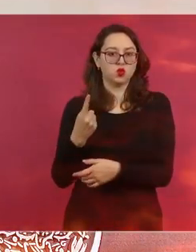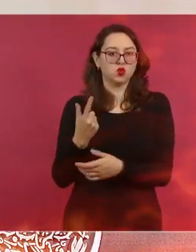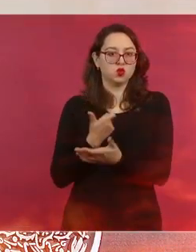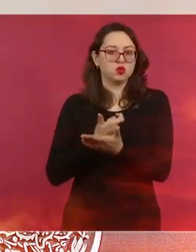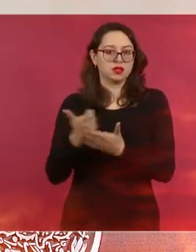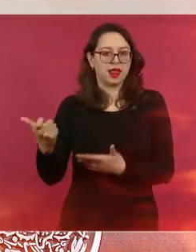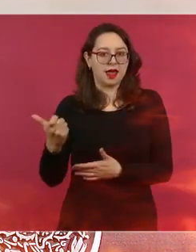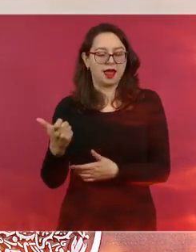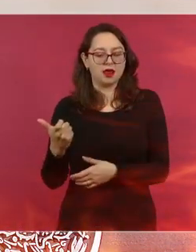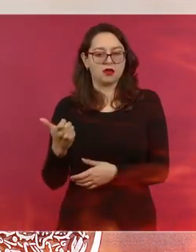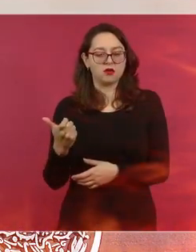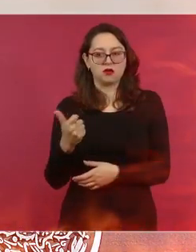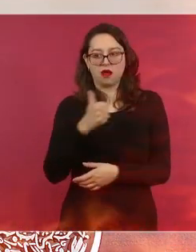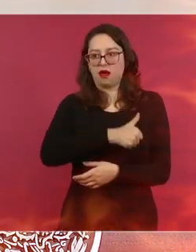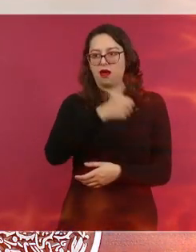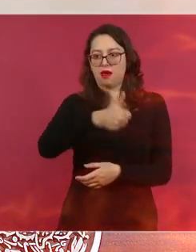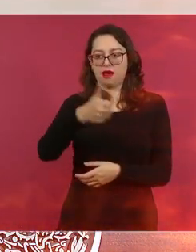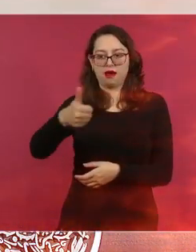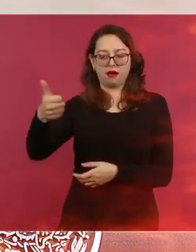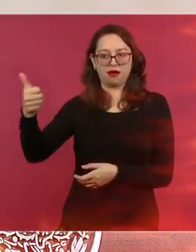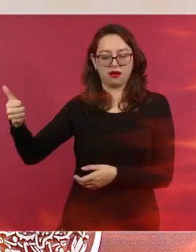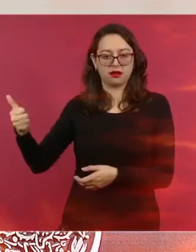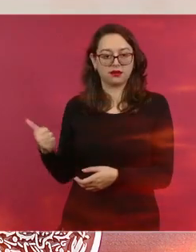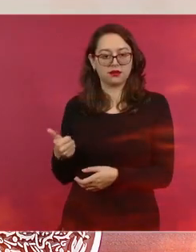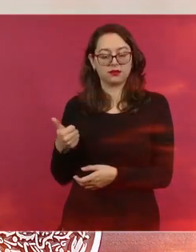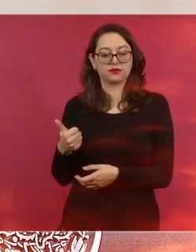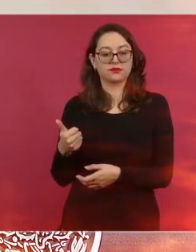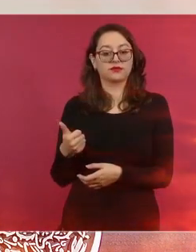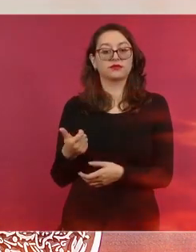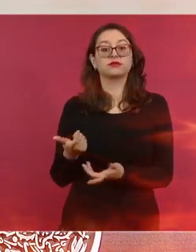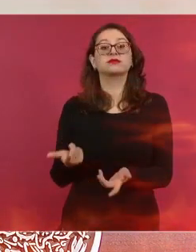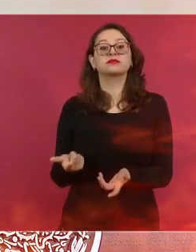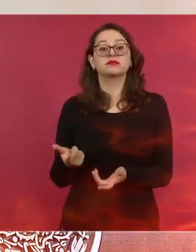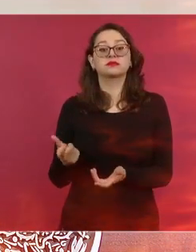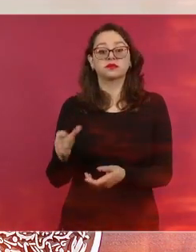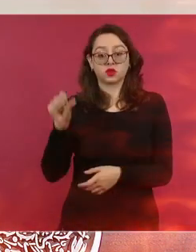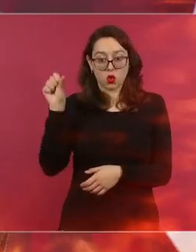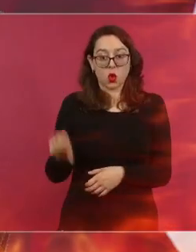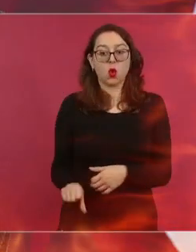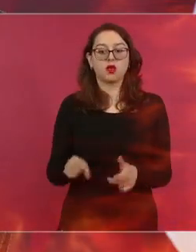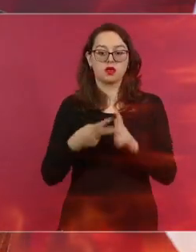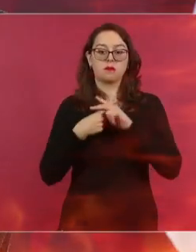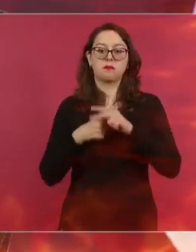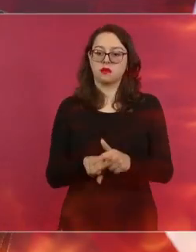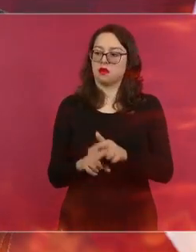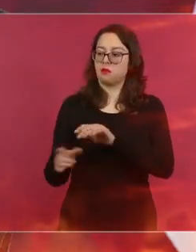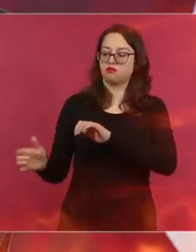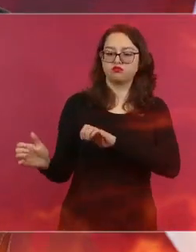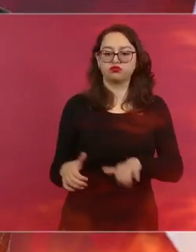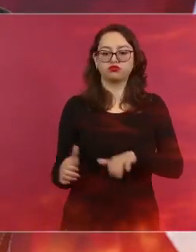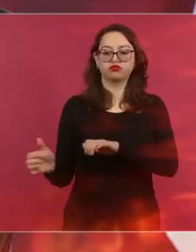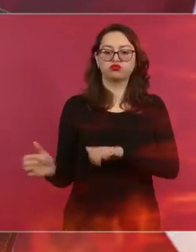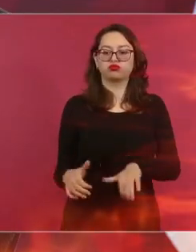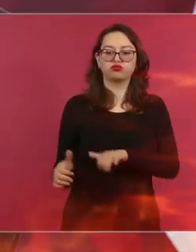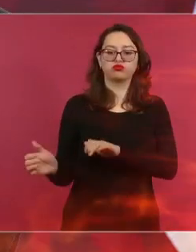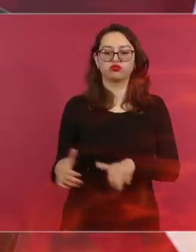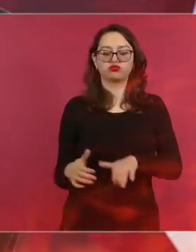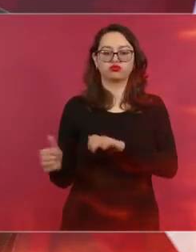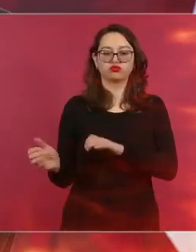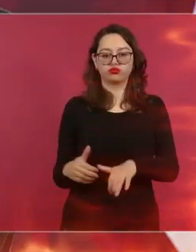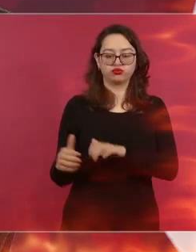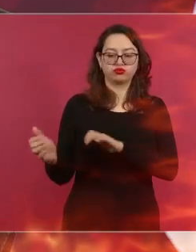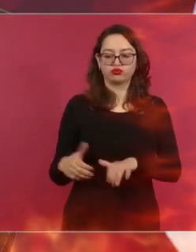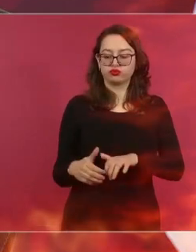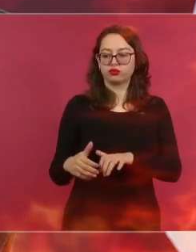60 mil pesos. O el apoyo va a estar entre 35 mil y 60 mil pesos. Les van a entregar